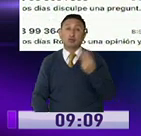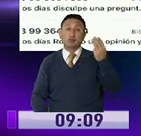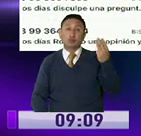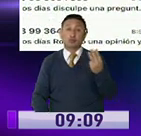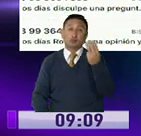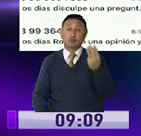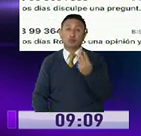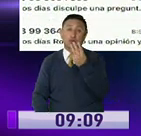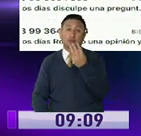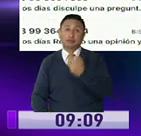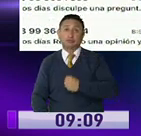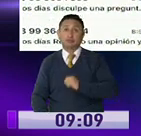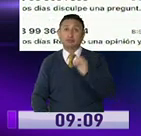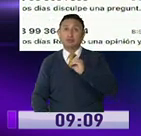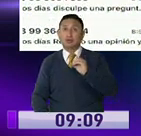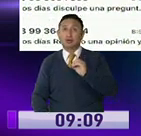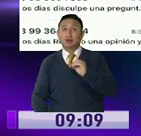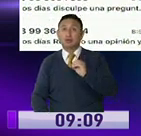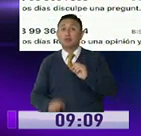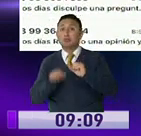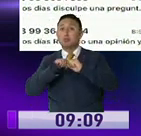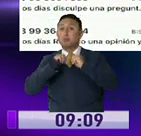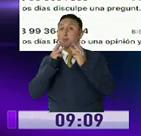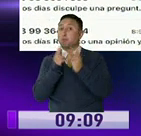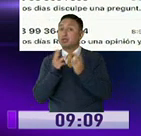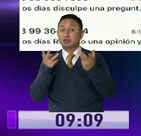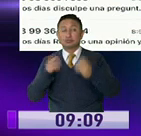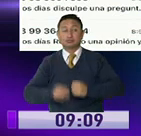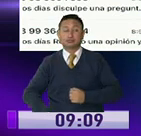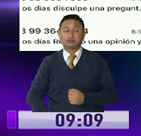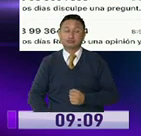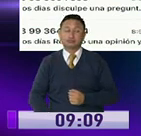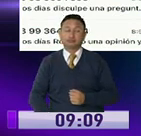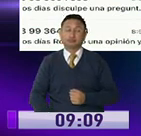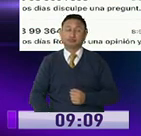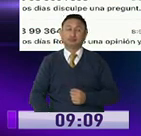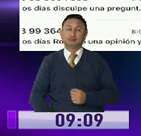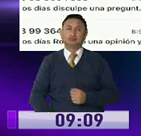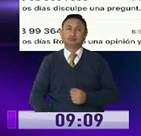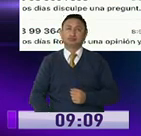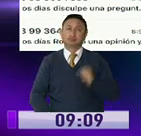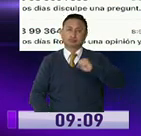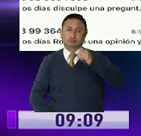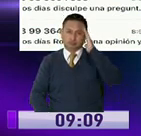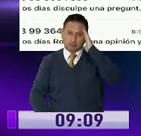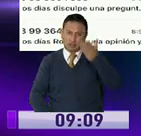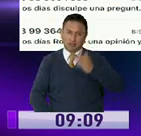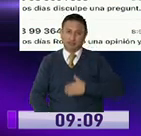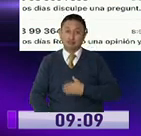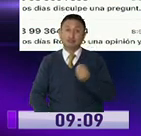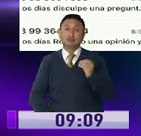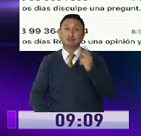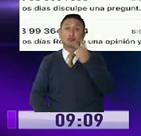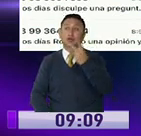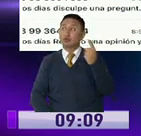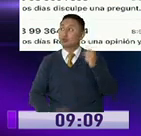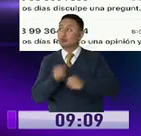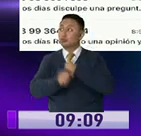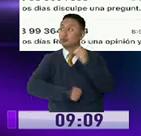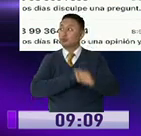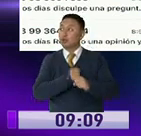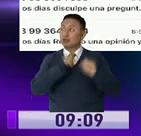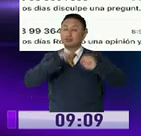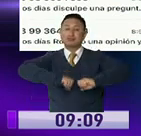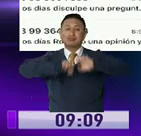El MES también. O el MES también. Exactamente, cualquiera de los dos, ahí pueden atender. Soy un joven de 21 años, empecé una